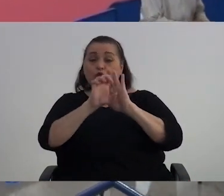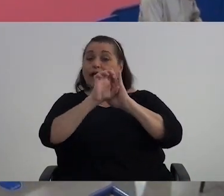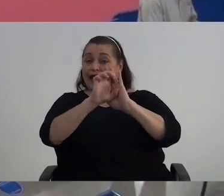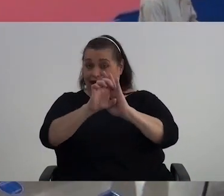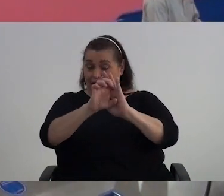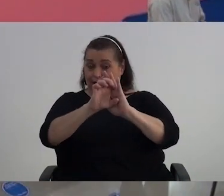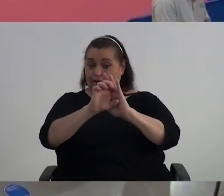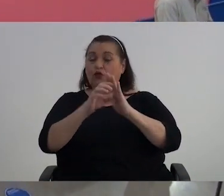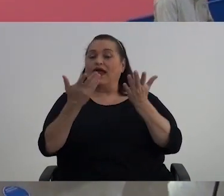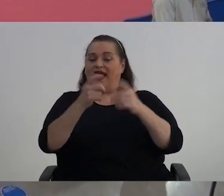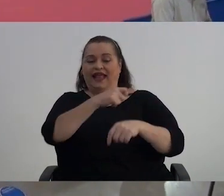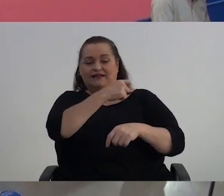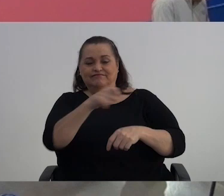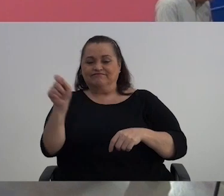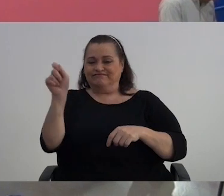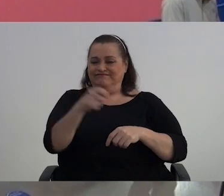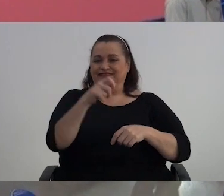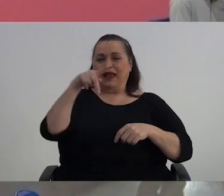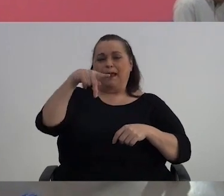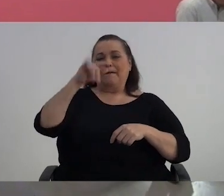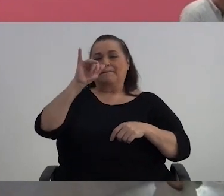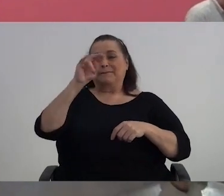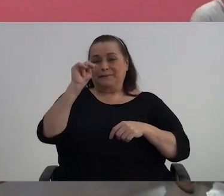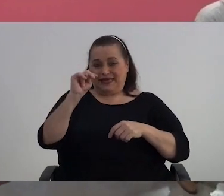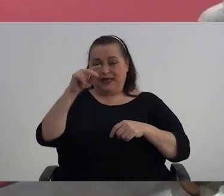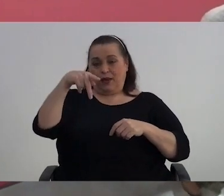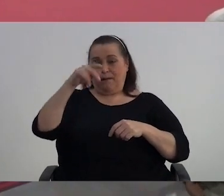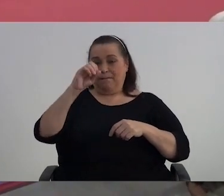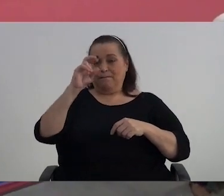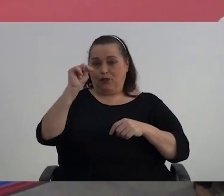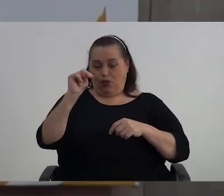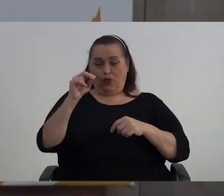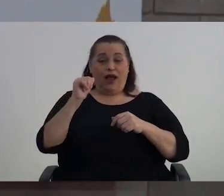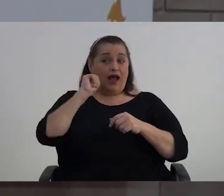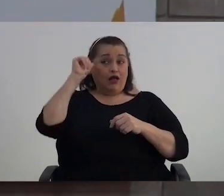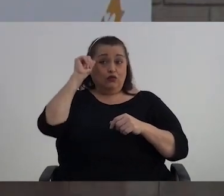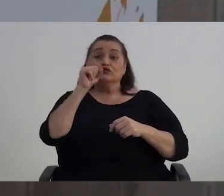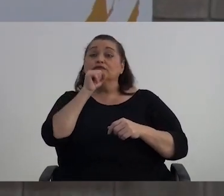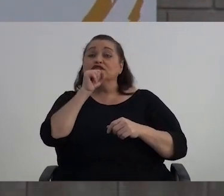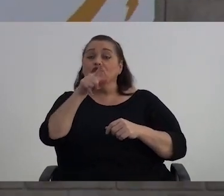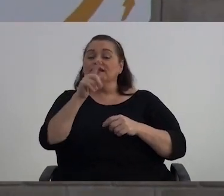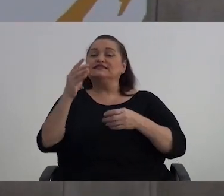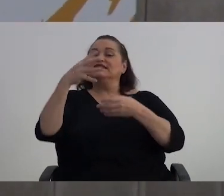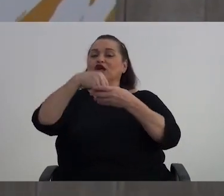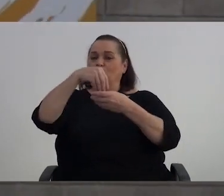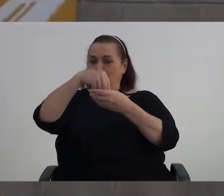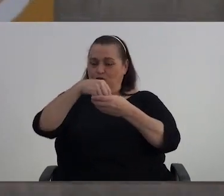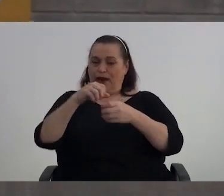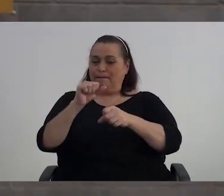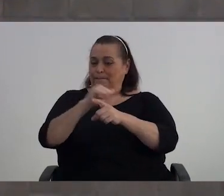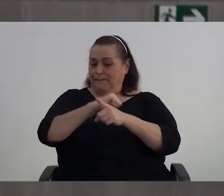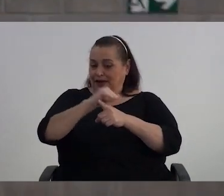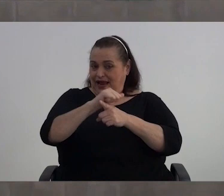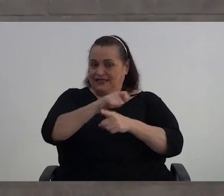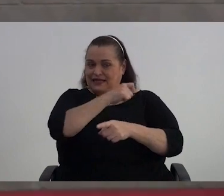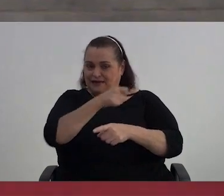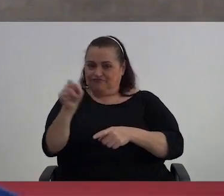es tenis de mesa, donde hay grupos de adultos mayores que han venido incorporándose a la práctica